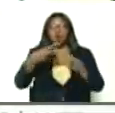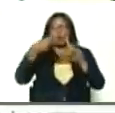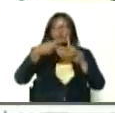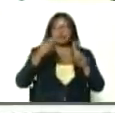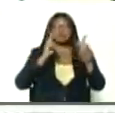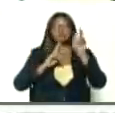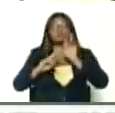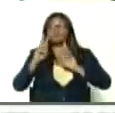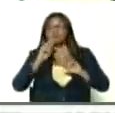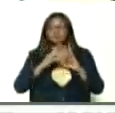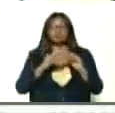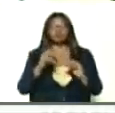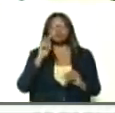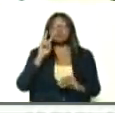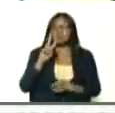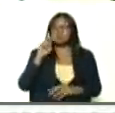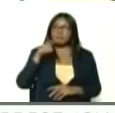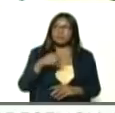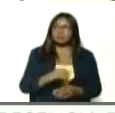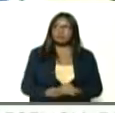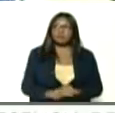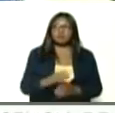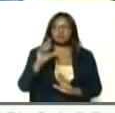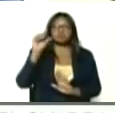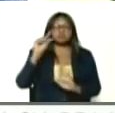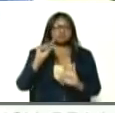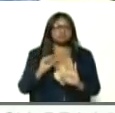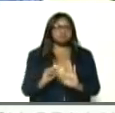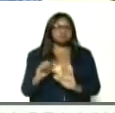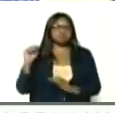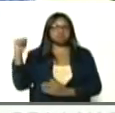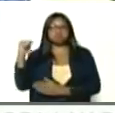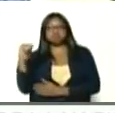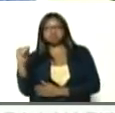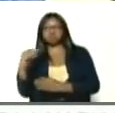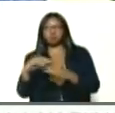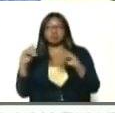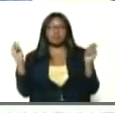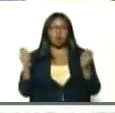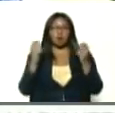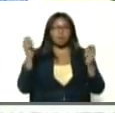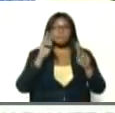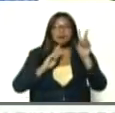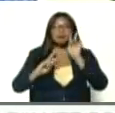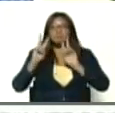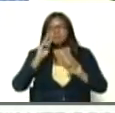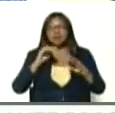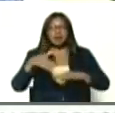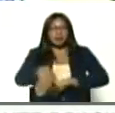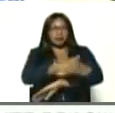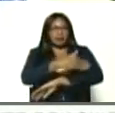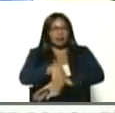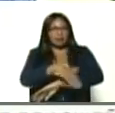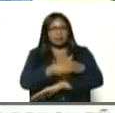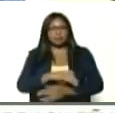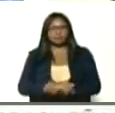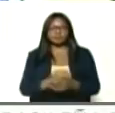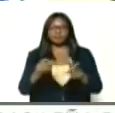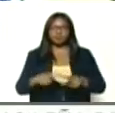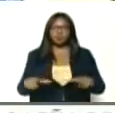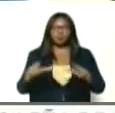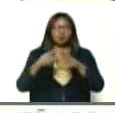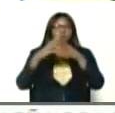hay que retomarlo, yo también veo, que eso mermó, toda esa jornada, para limpiar, calles, zona,